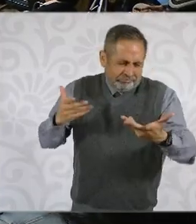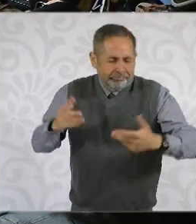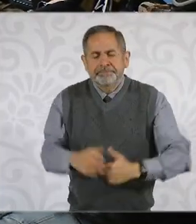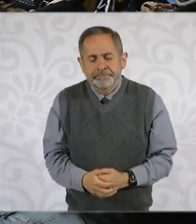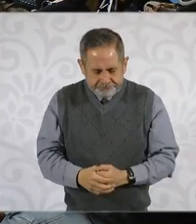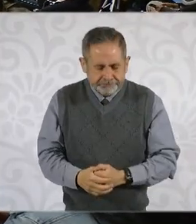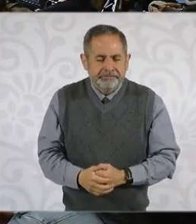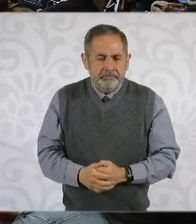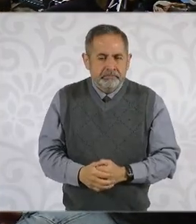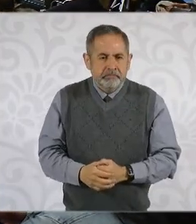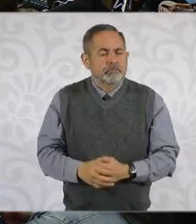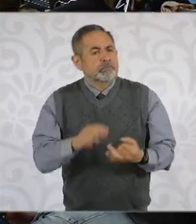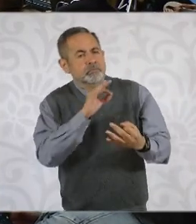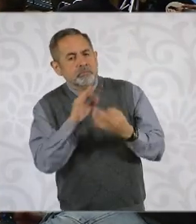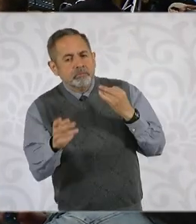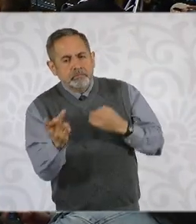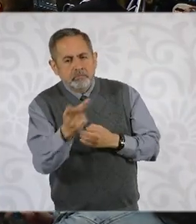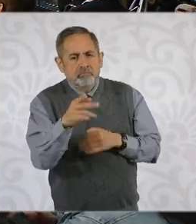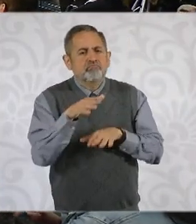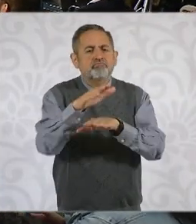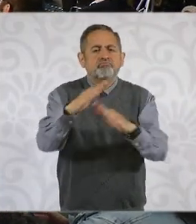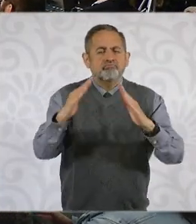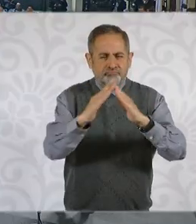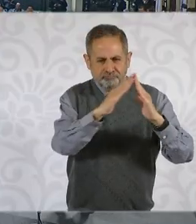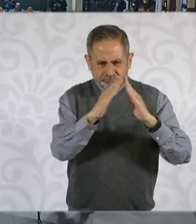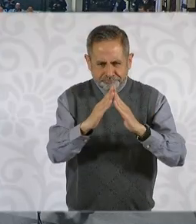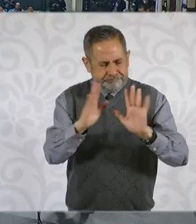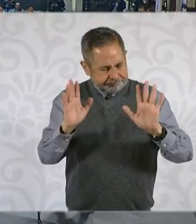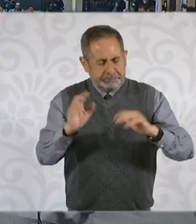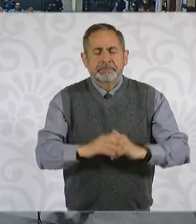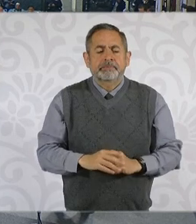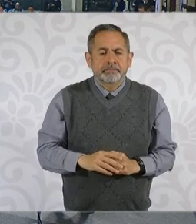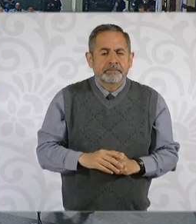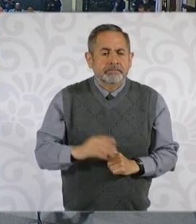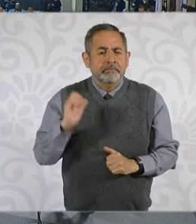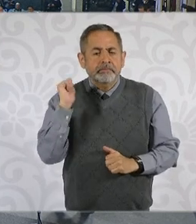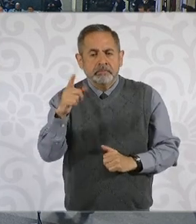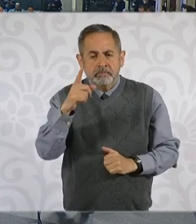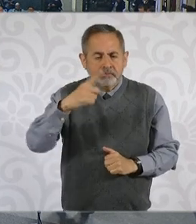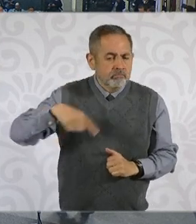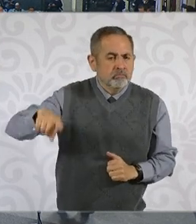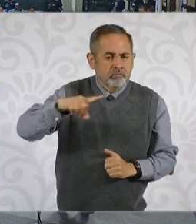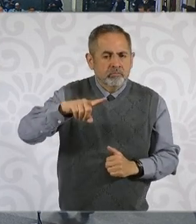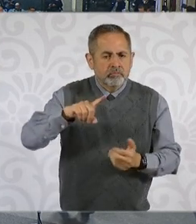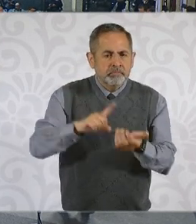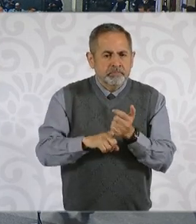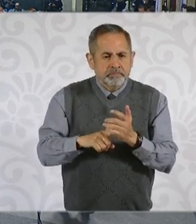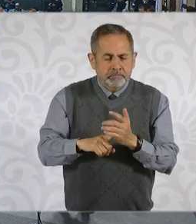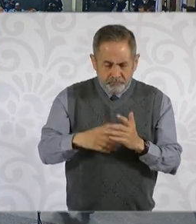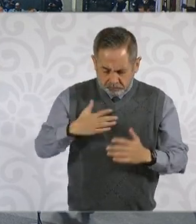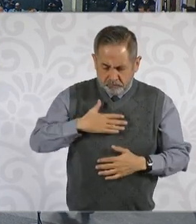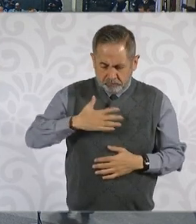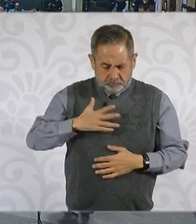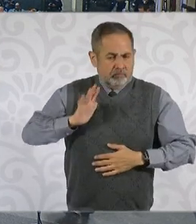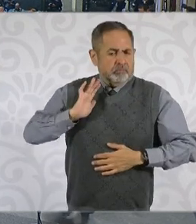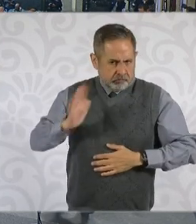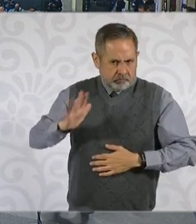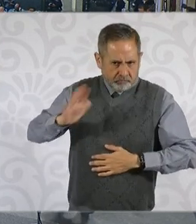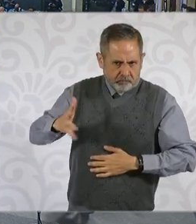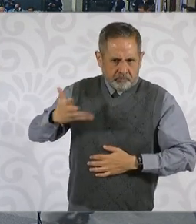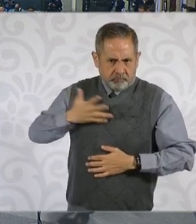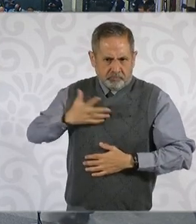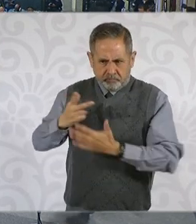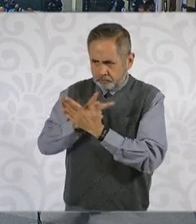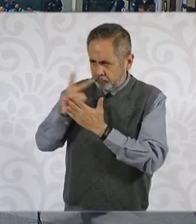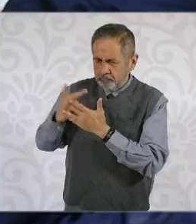sobre este tema de vivienda, ¿hay algún tipo de restricción para las personas beneficiadas sobre otros programas que ya se estén recibiendo?